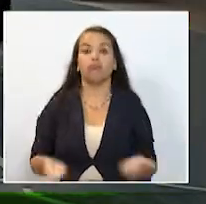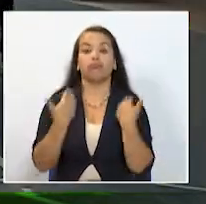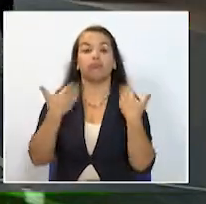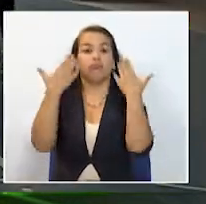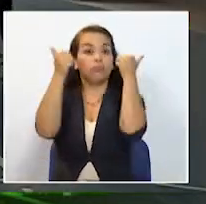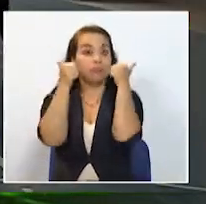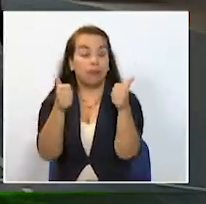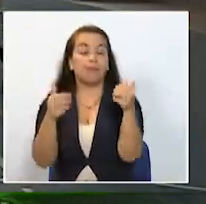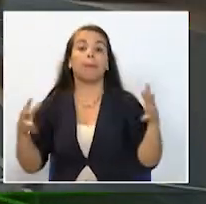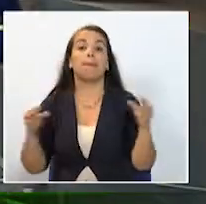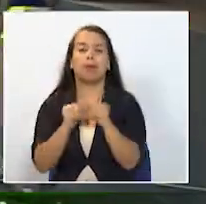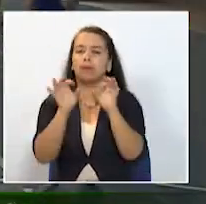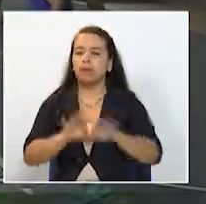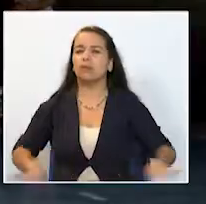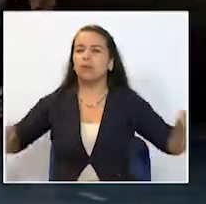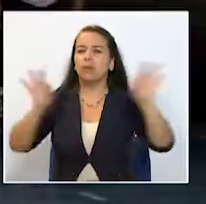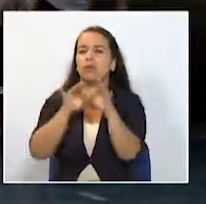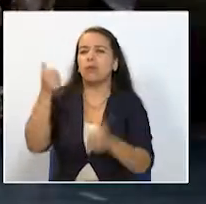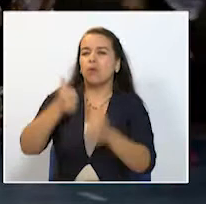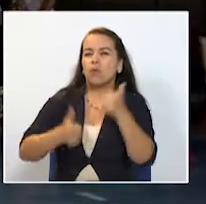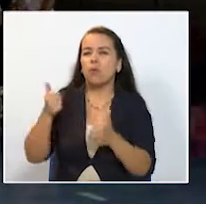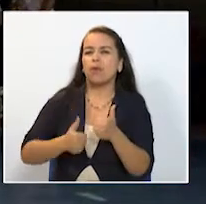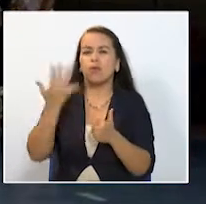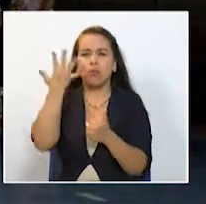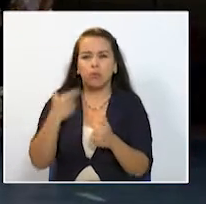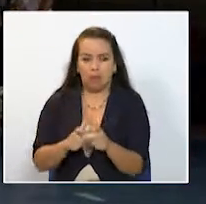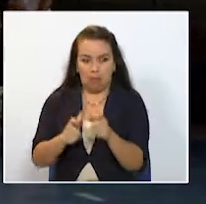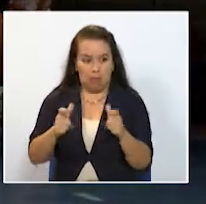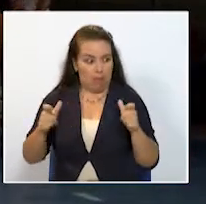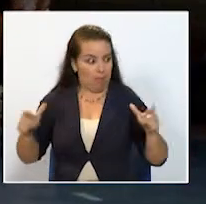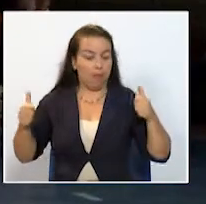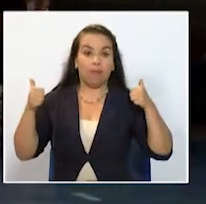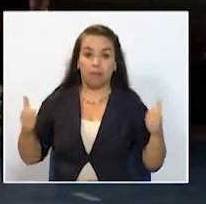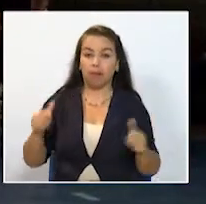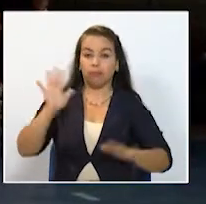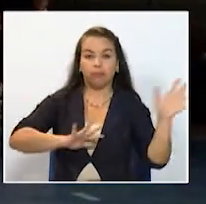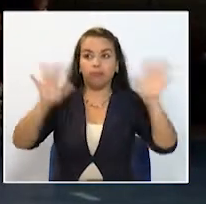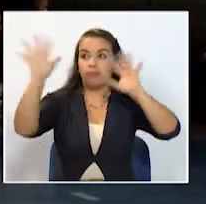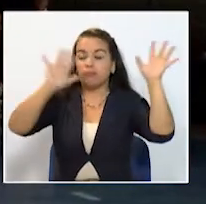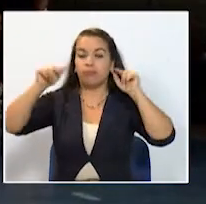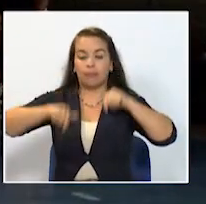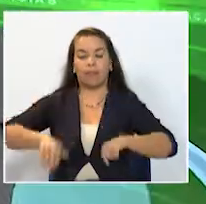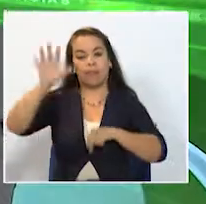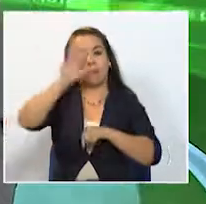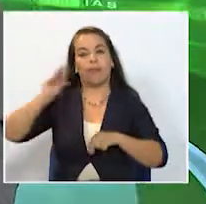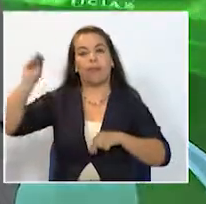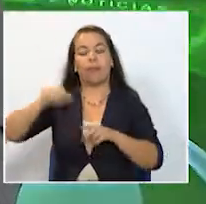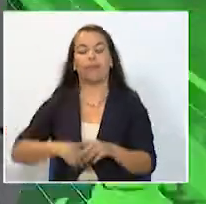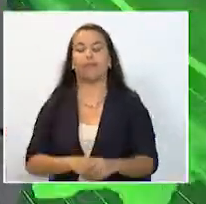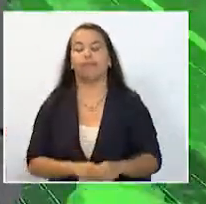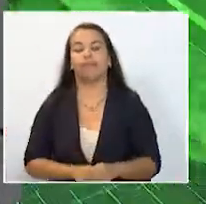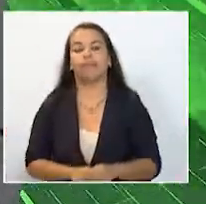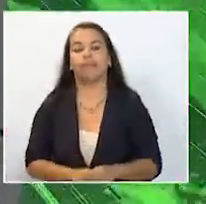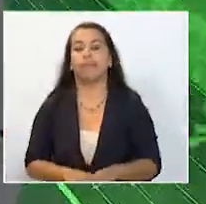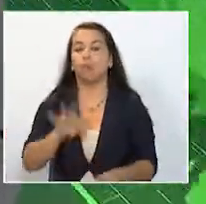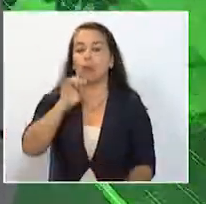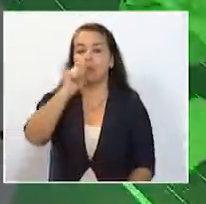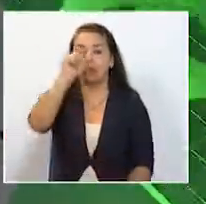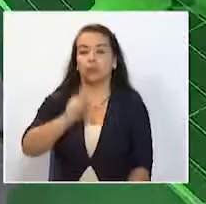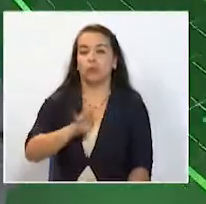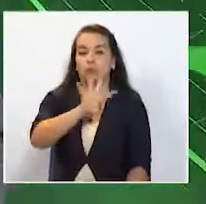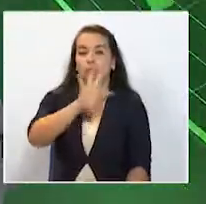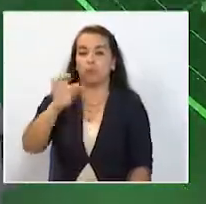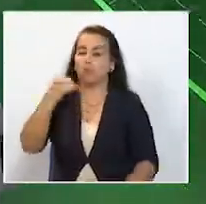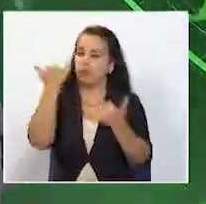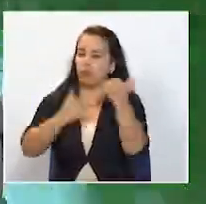y lo más importante es que cada día crece el número de practicantes del balonmano en el Quindío 8.48 minutos